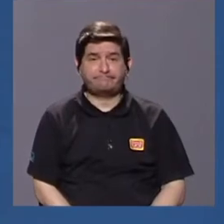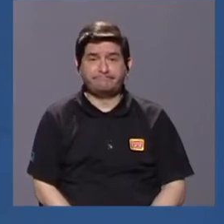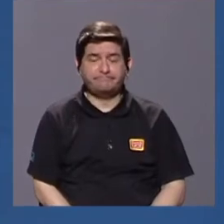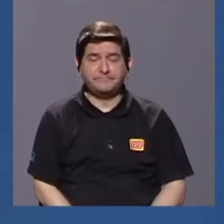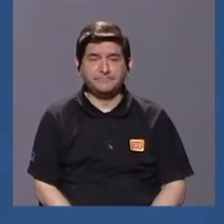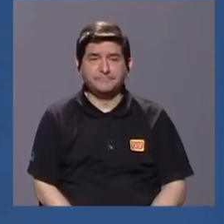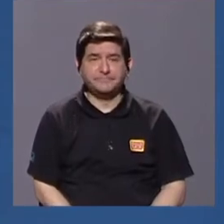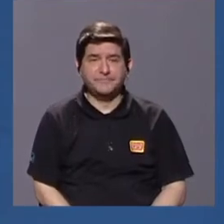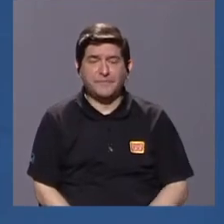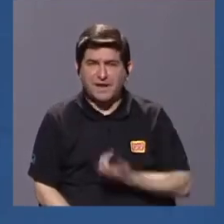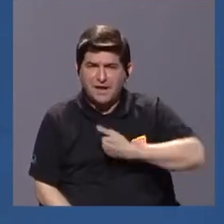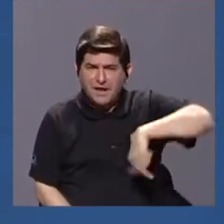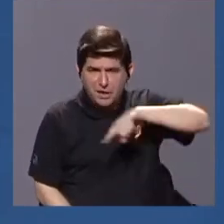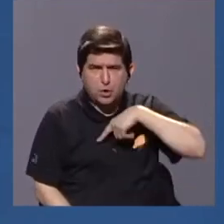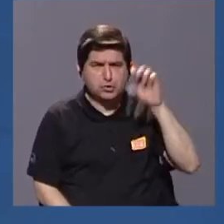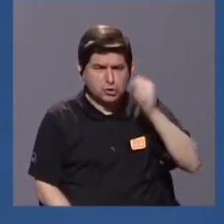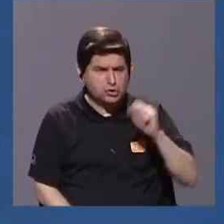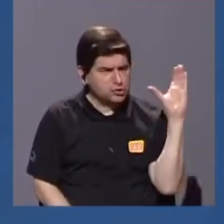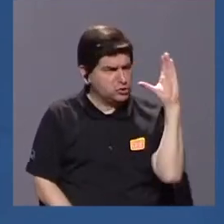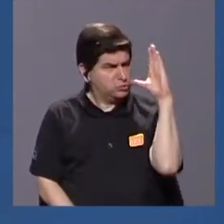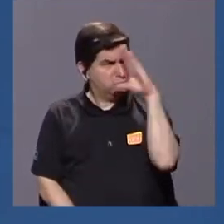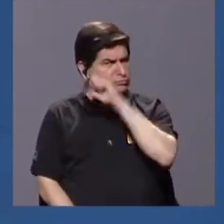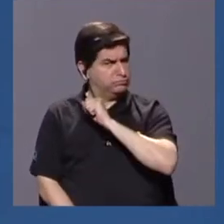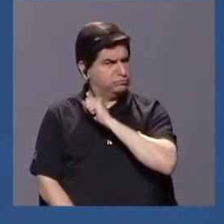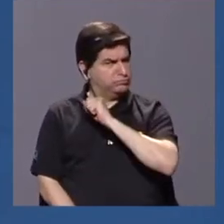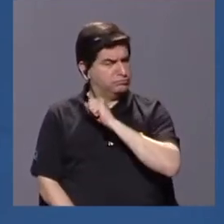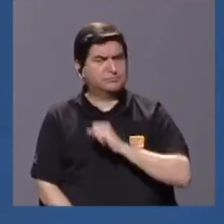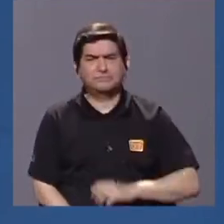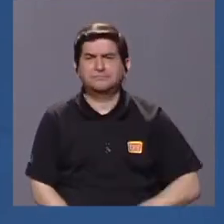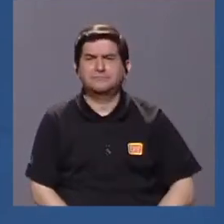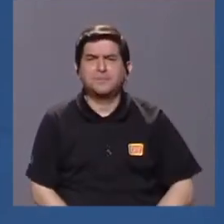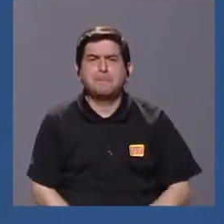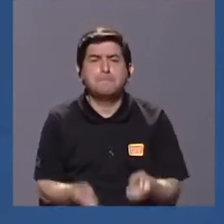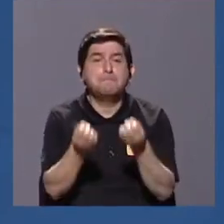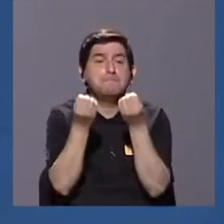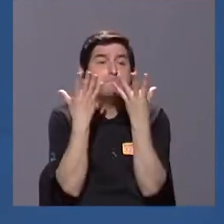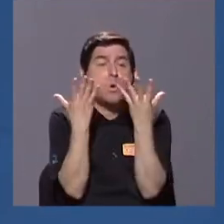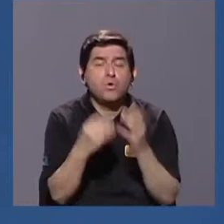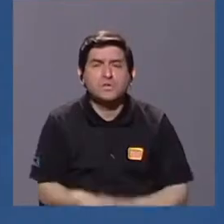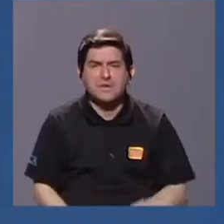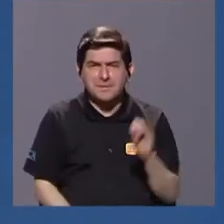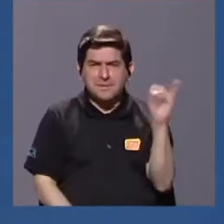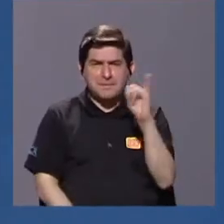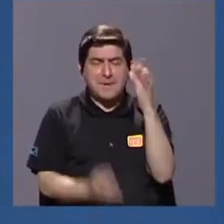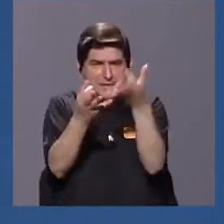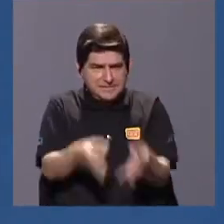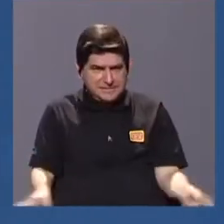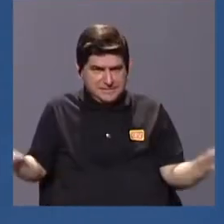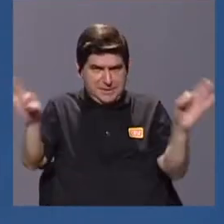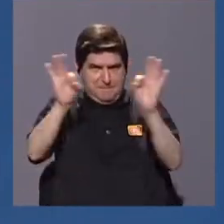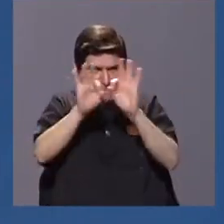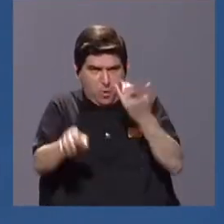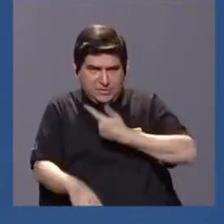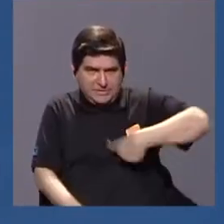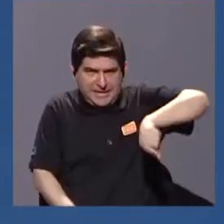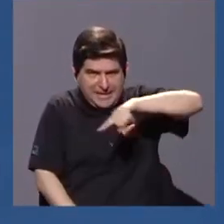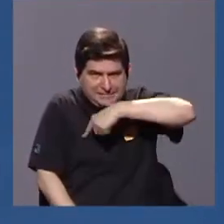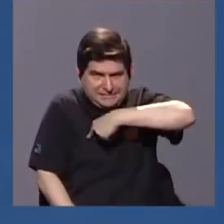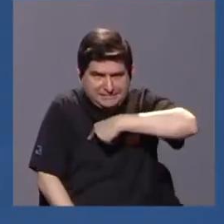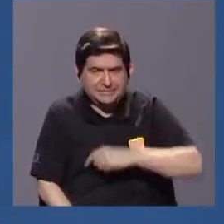Entonces, lo que nosotros sí estamos viendo es que muchos de los agentes infecciosos de importancia para nosotros,